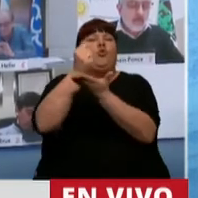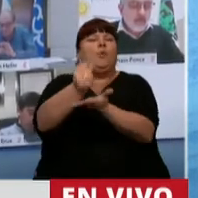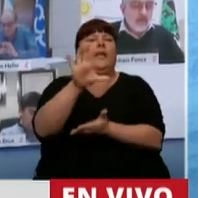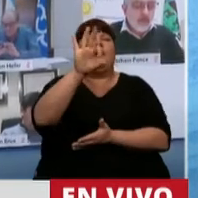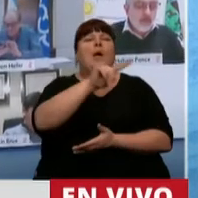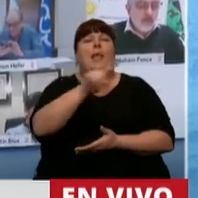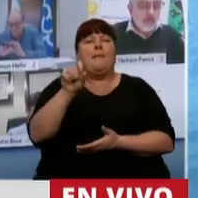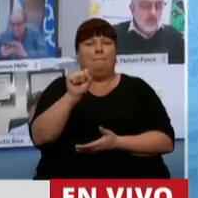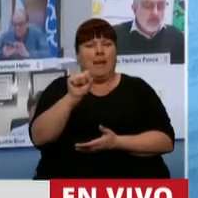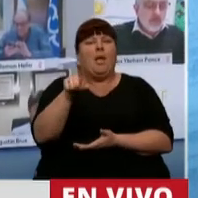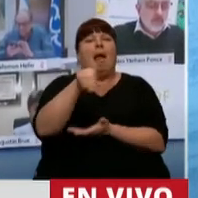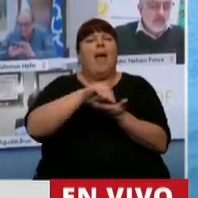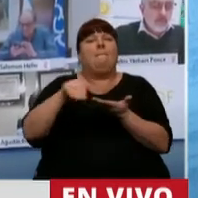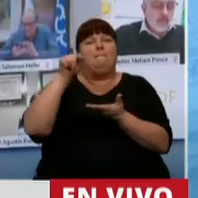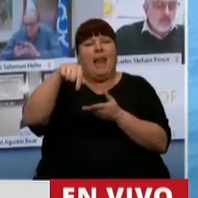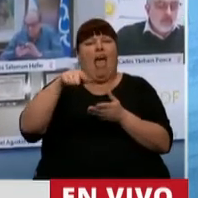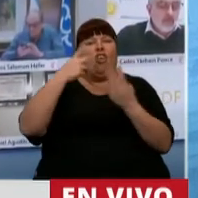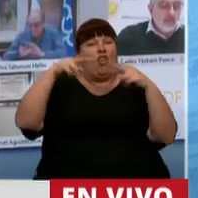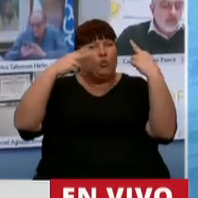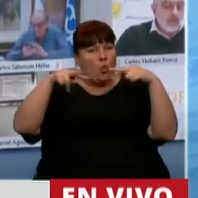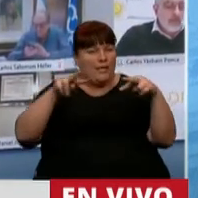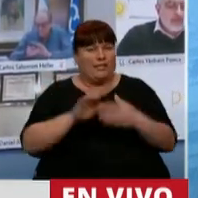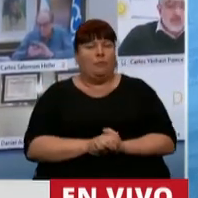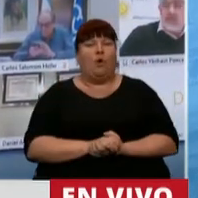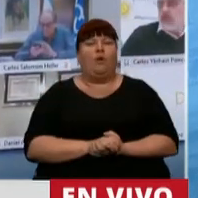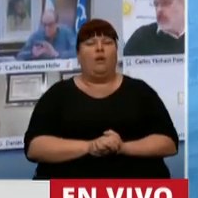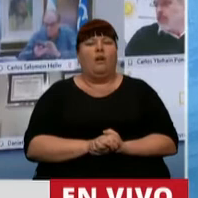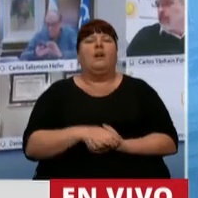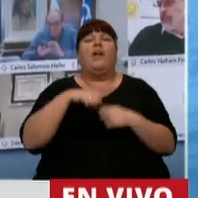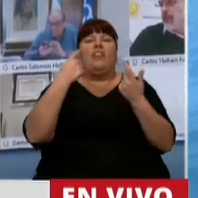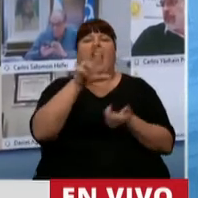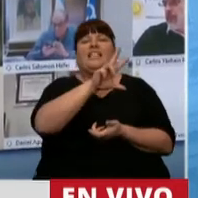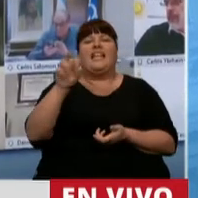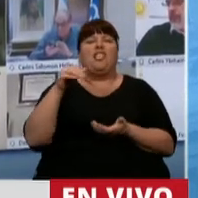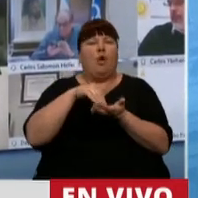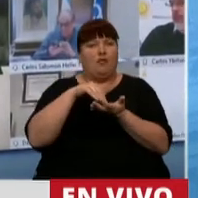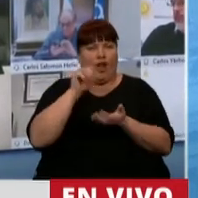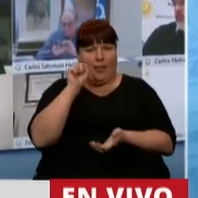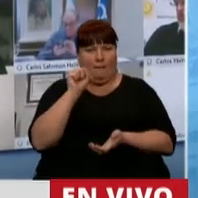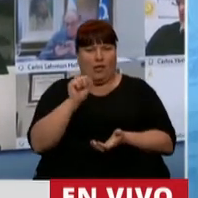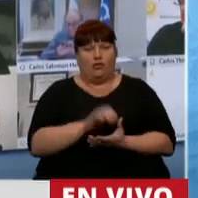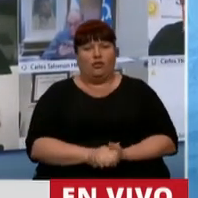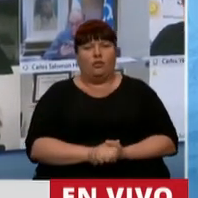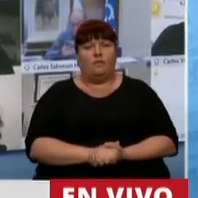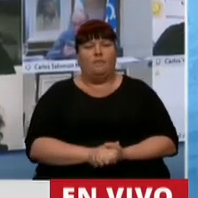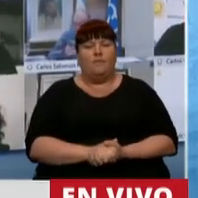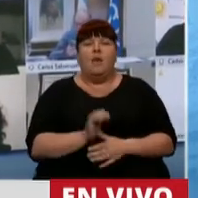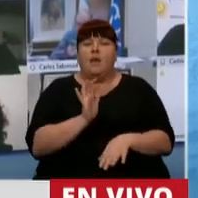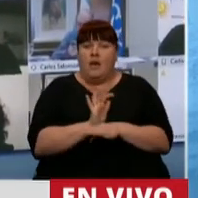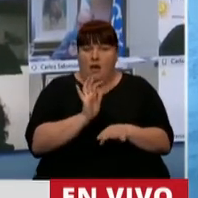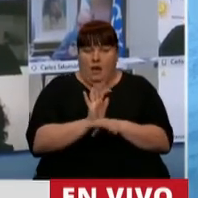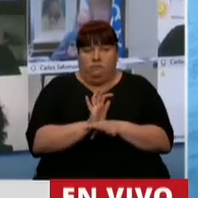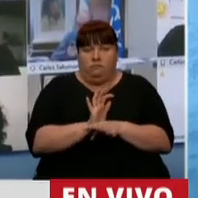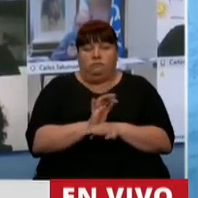50.000 pesos al personal auxiliar del turismo, se han destinado 300 millones de pesos. Es decir,